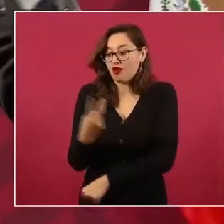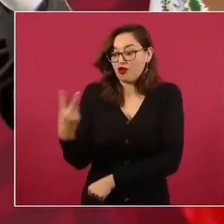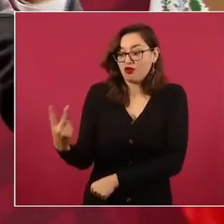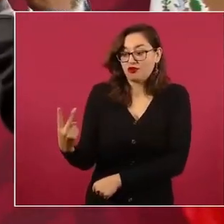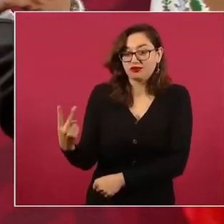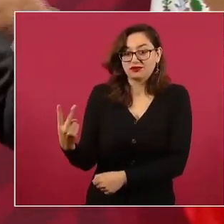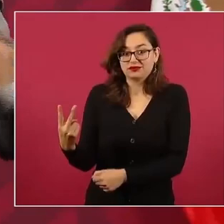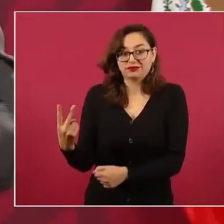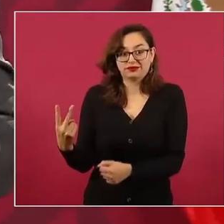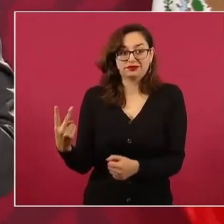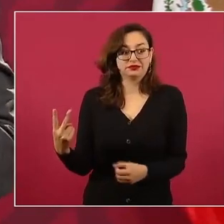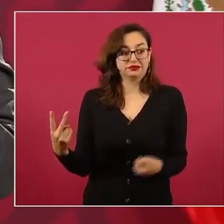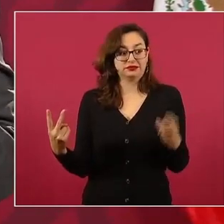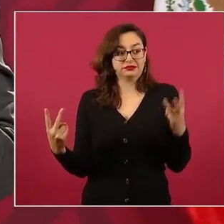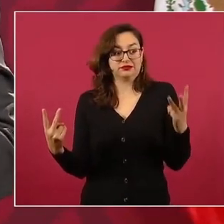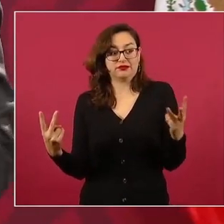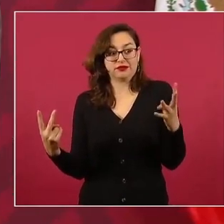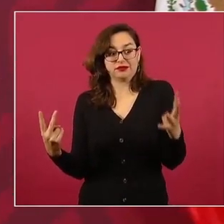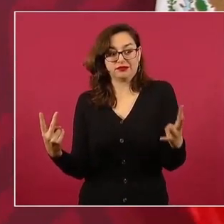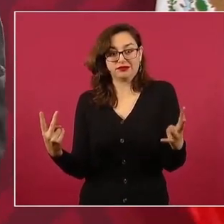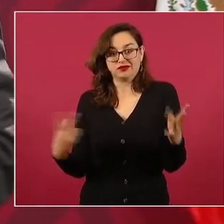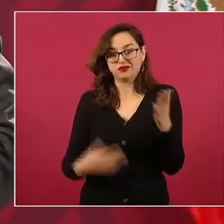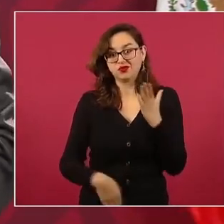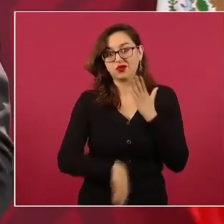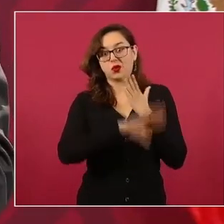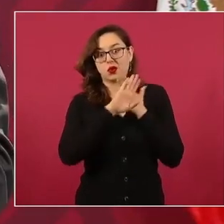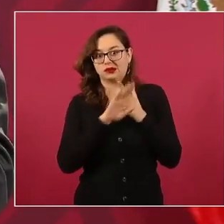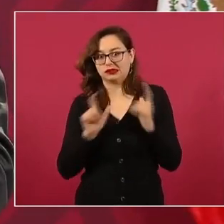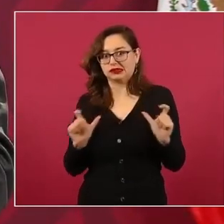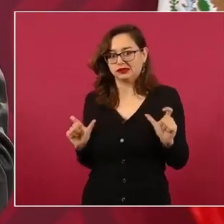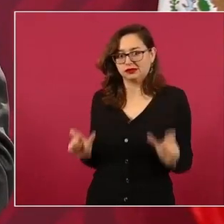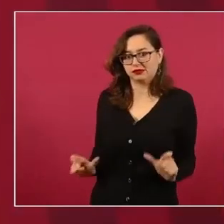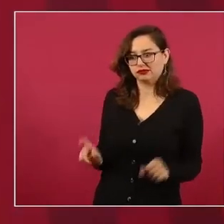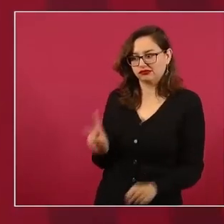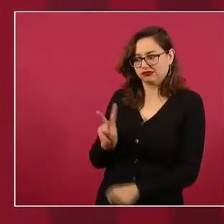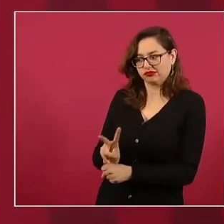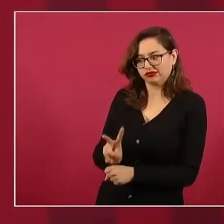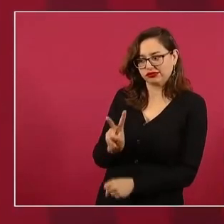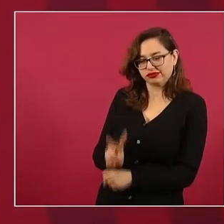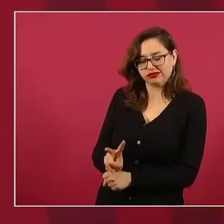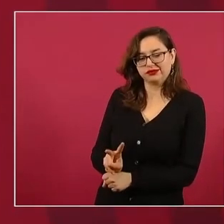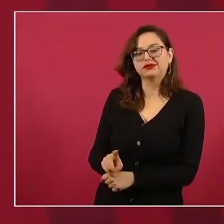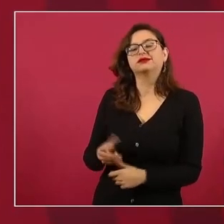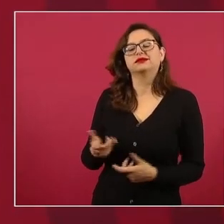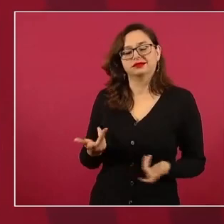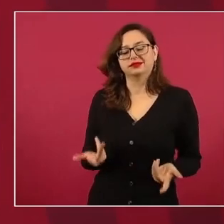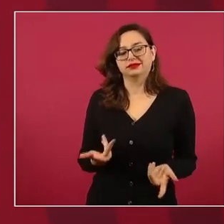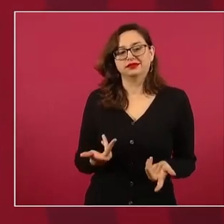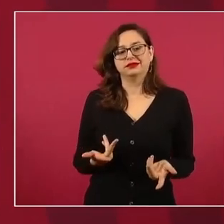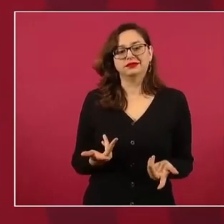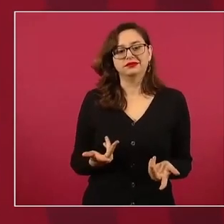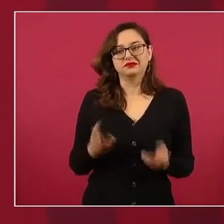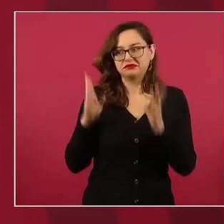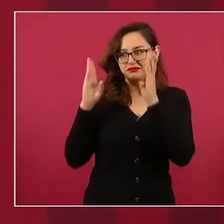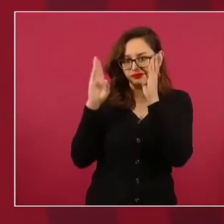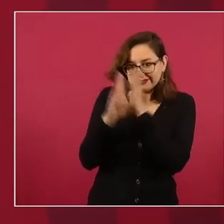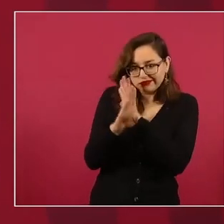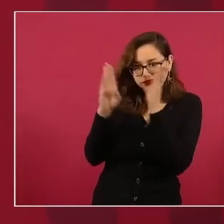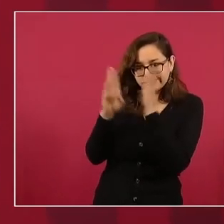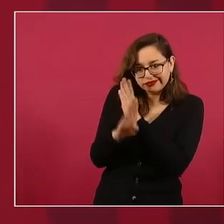de espionaje.